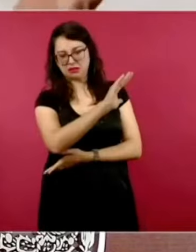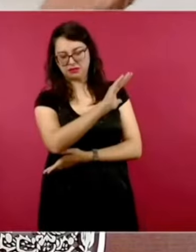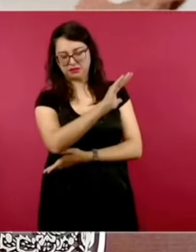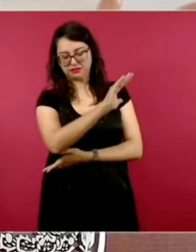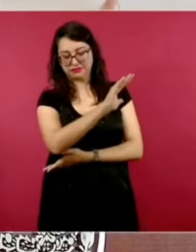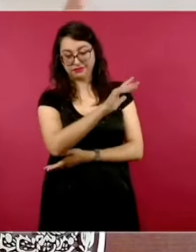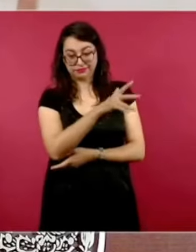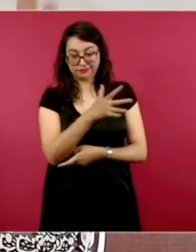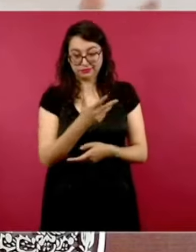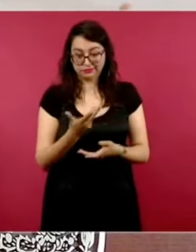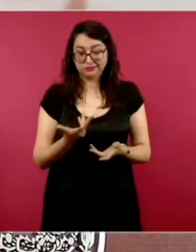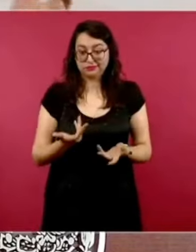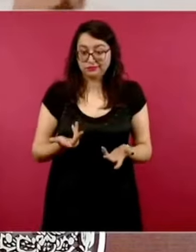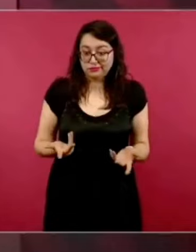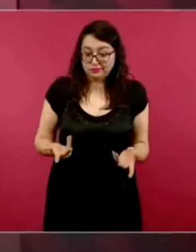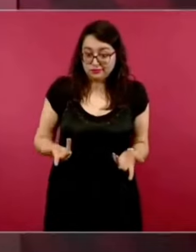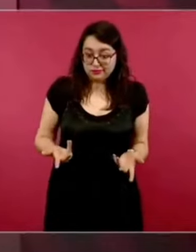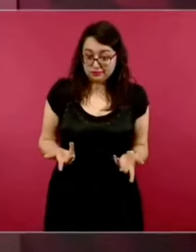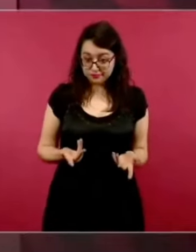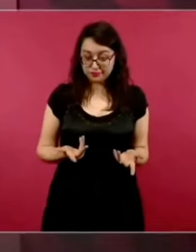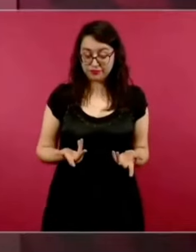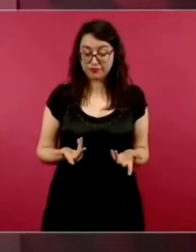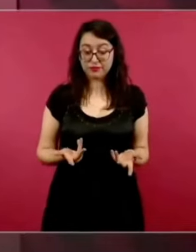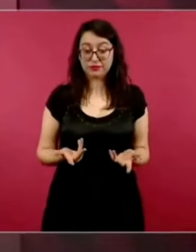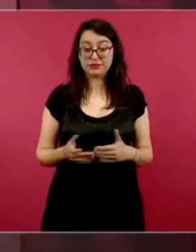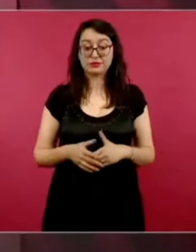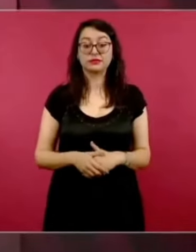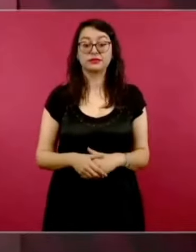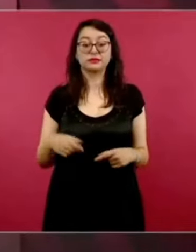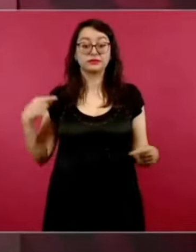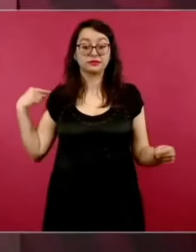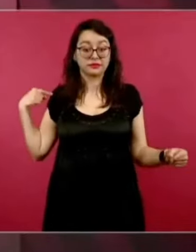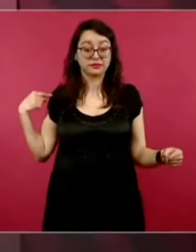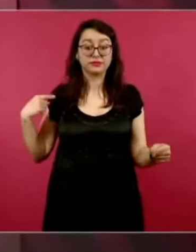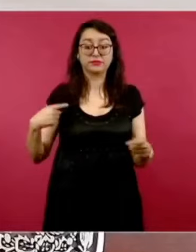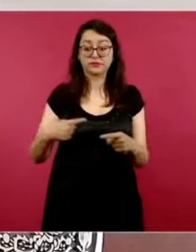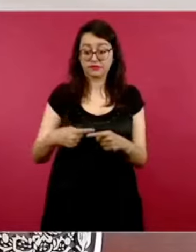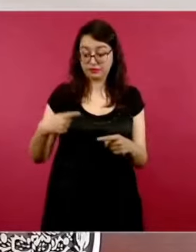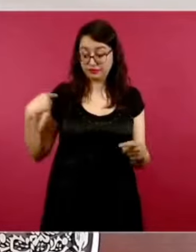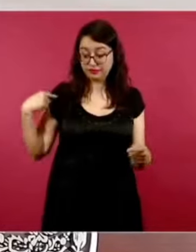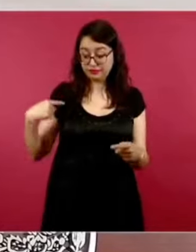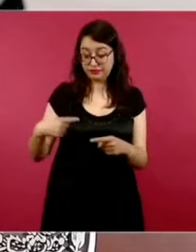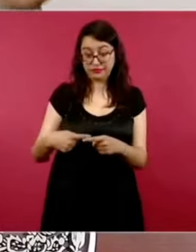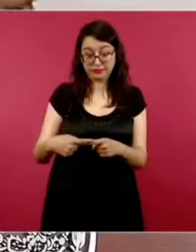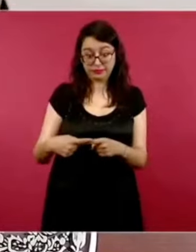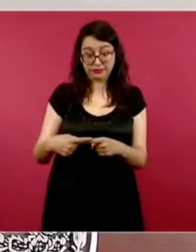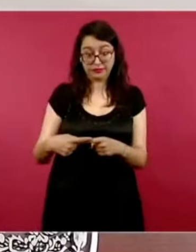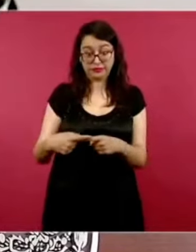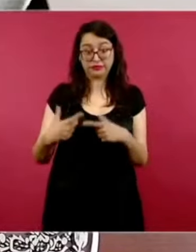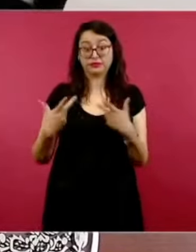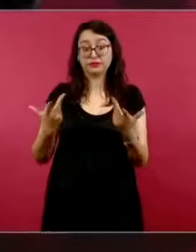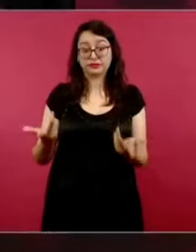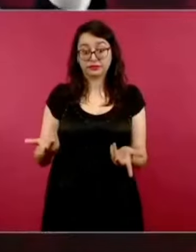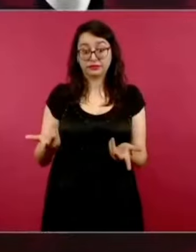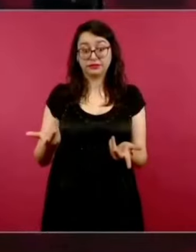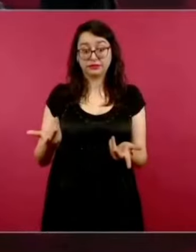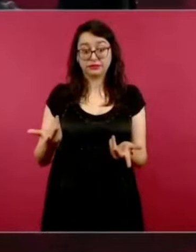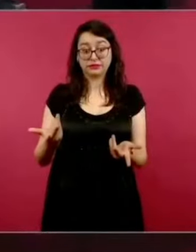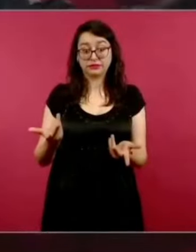como todos sabemos, en los últimos días lamentablemente hubo asesinatos,